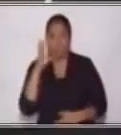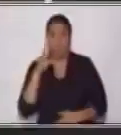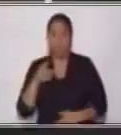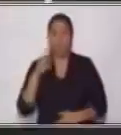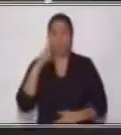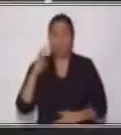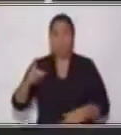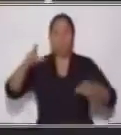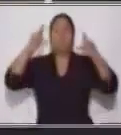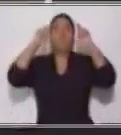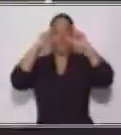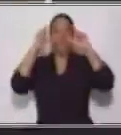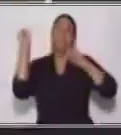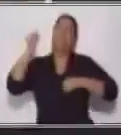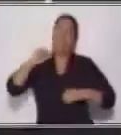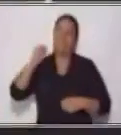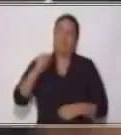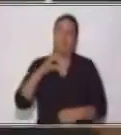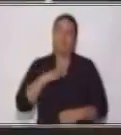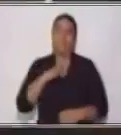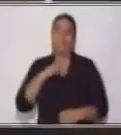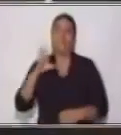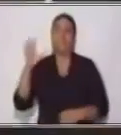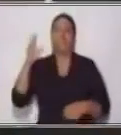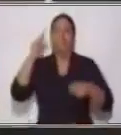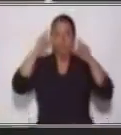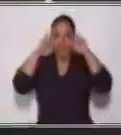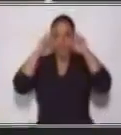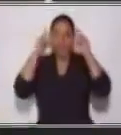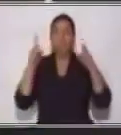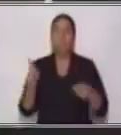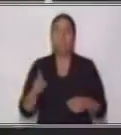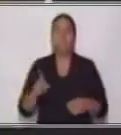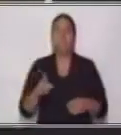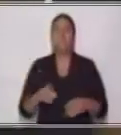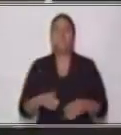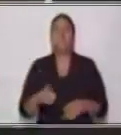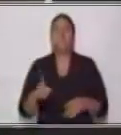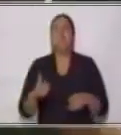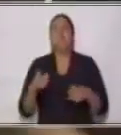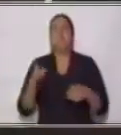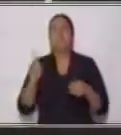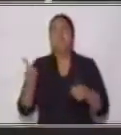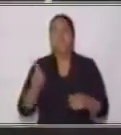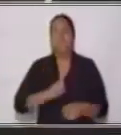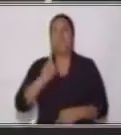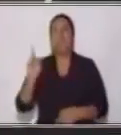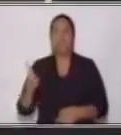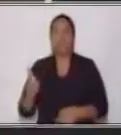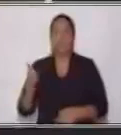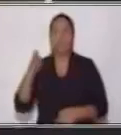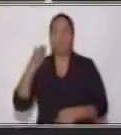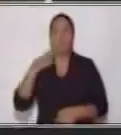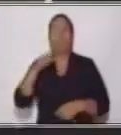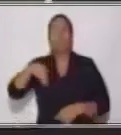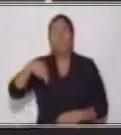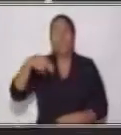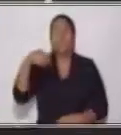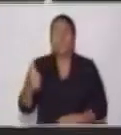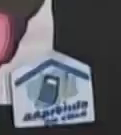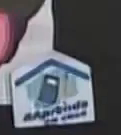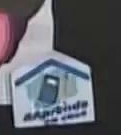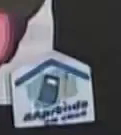Sí, ¿verdad que sí? Tiene unos lentes. ¿Y con quién estará ahí? Está con su nieta. Sí, los